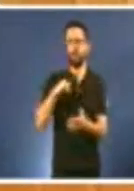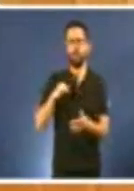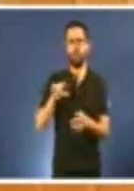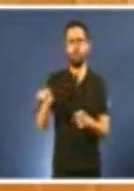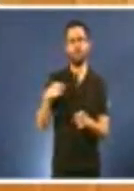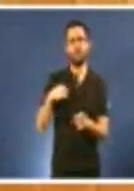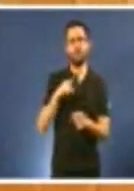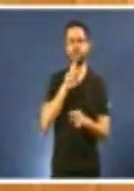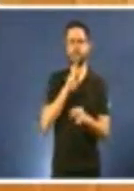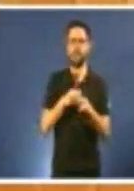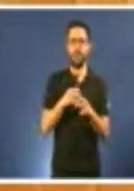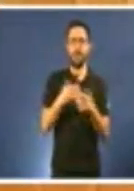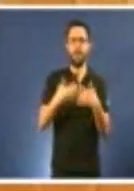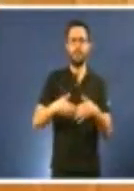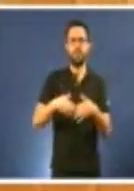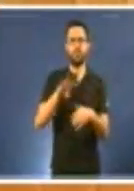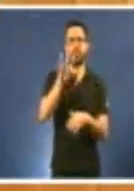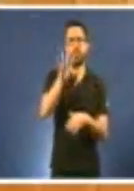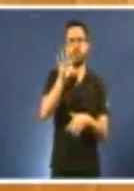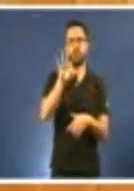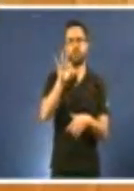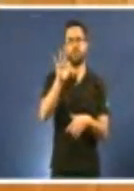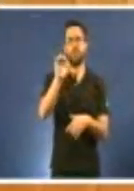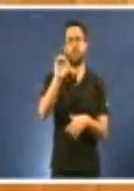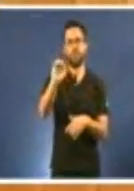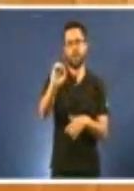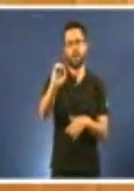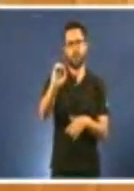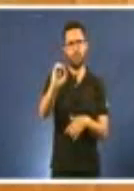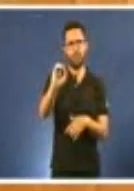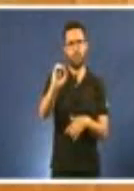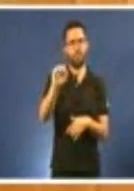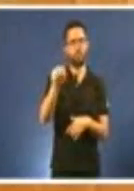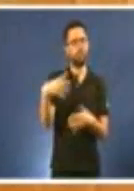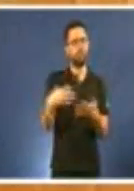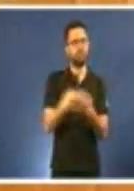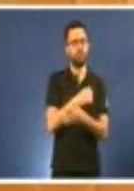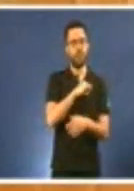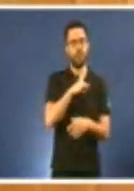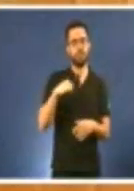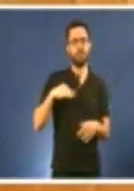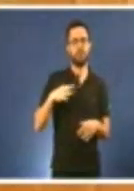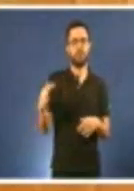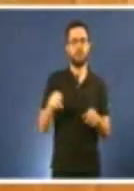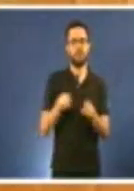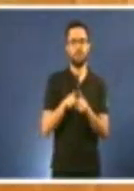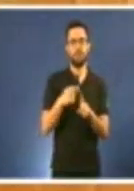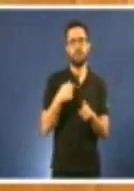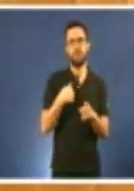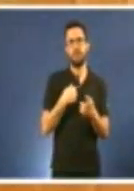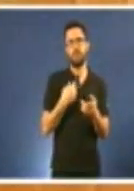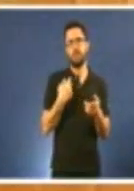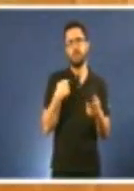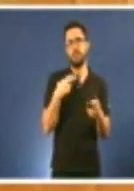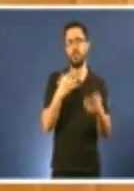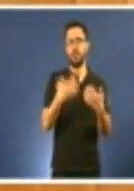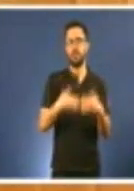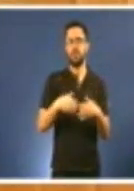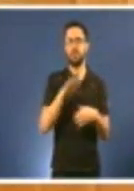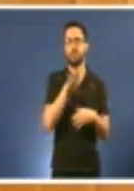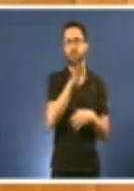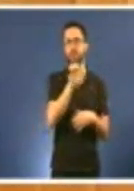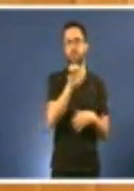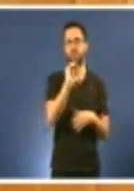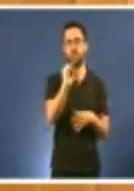.0 que se vai a montar neste país. Todos os autónomos, unha industria 4.0 por autónomo. Ese é o futuro.